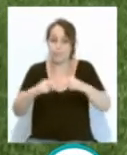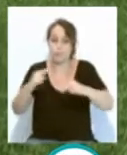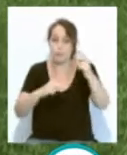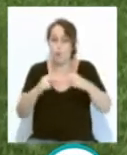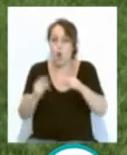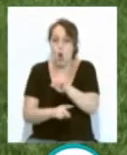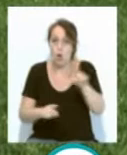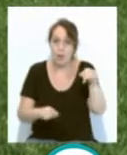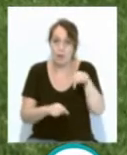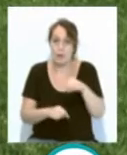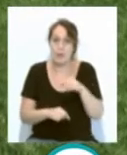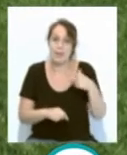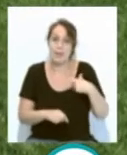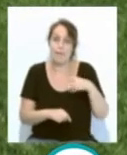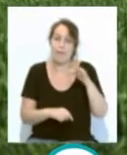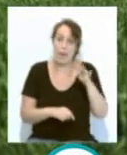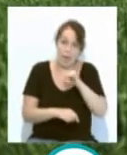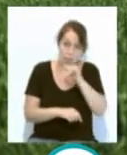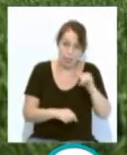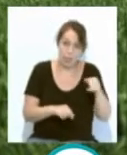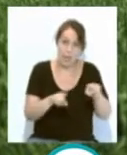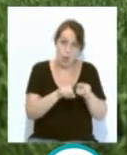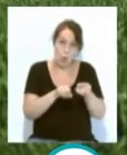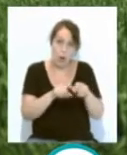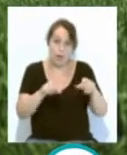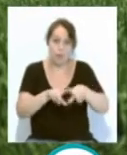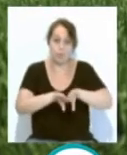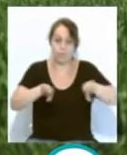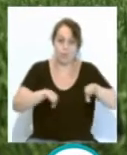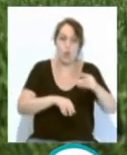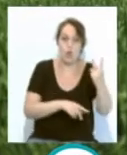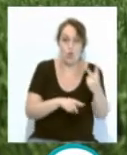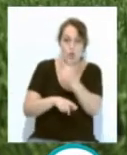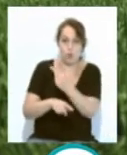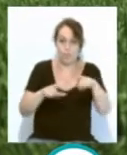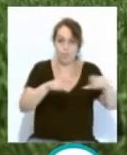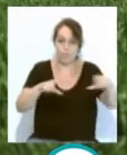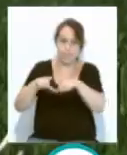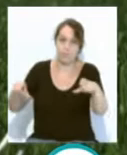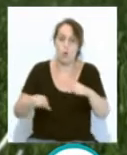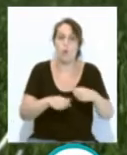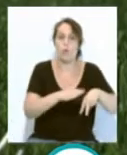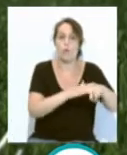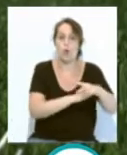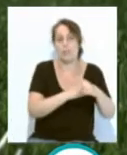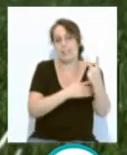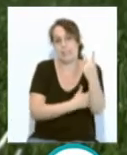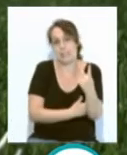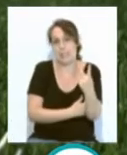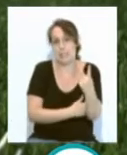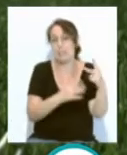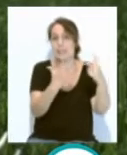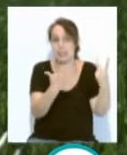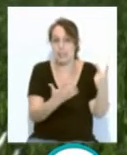que al igual que el Pedro Fernández, se convertirá en dos campos de fútbol 7. En este proyecto, la inversión será de 472.000